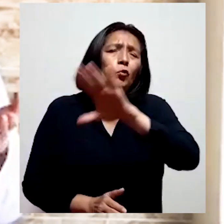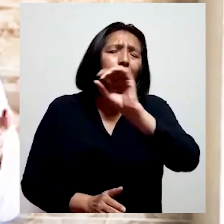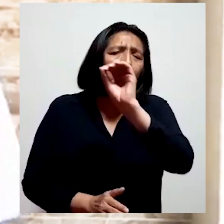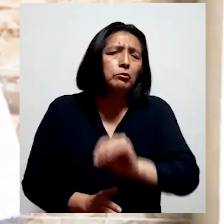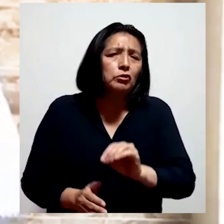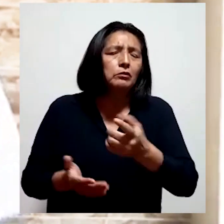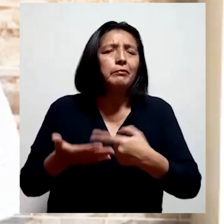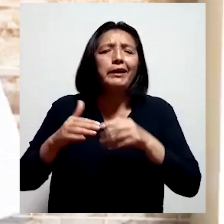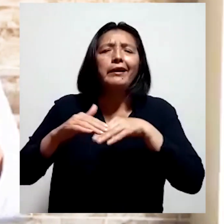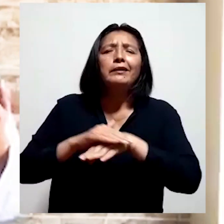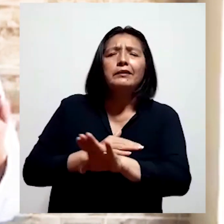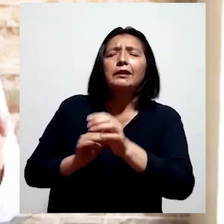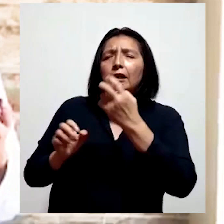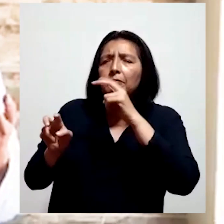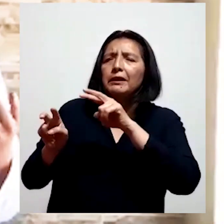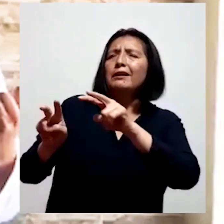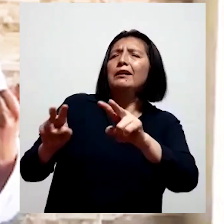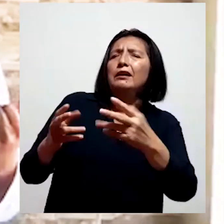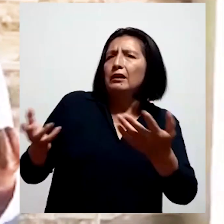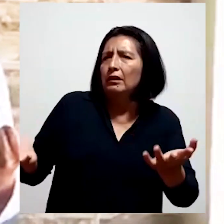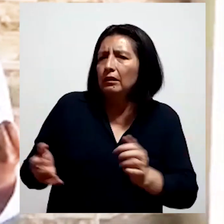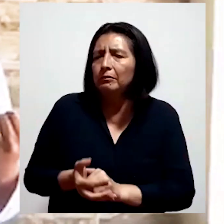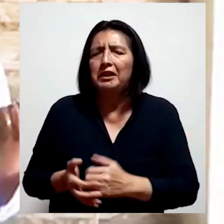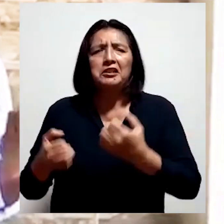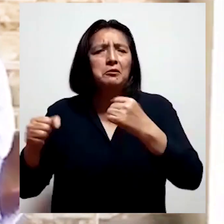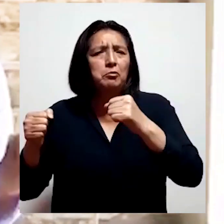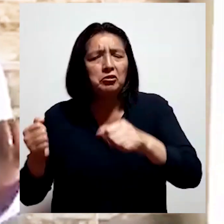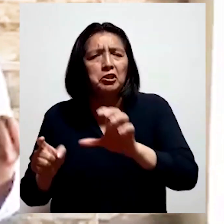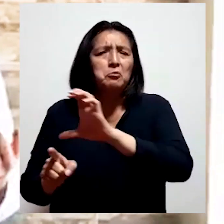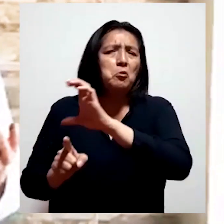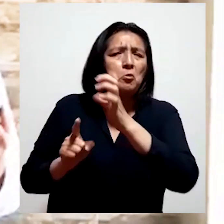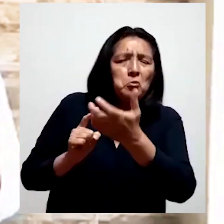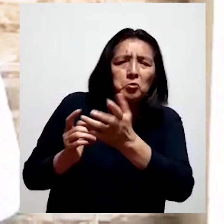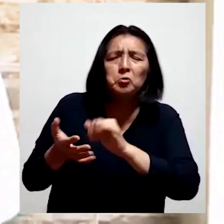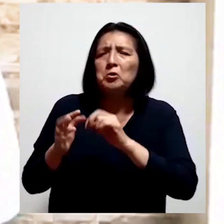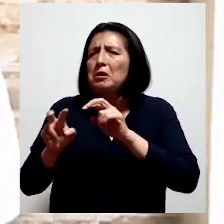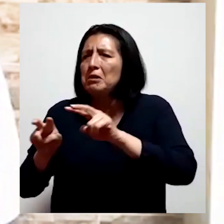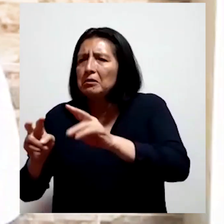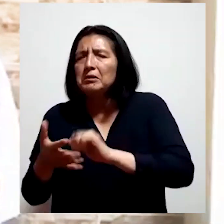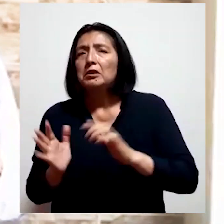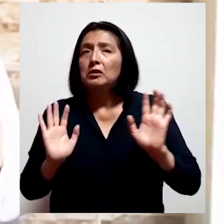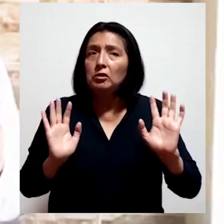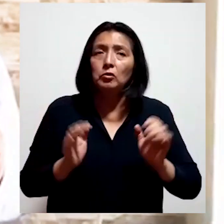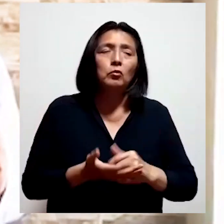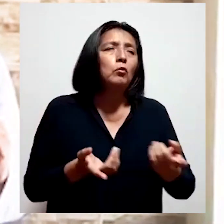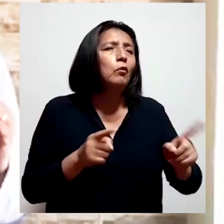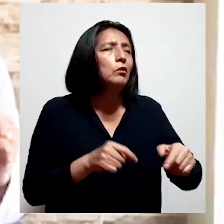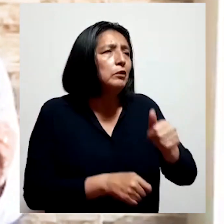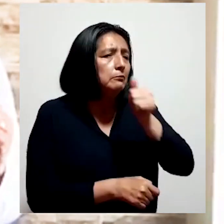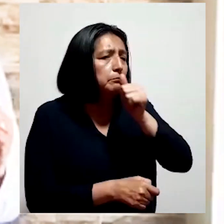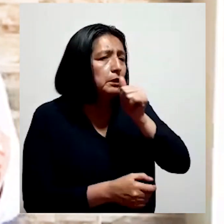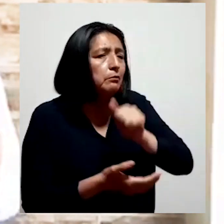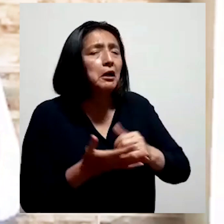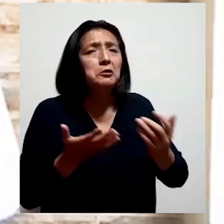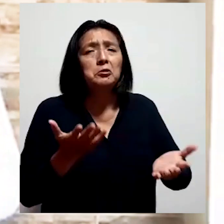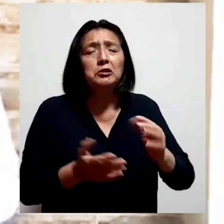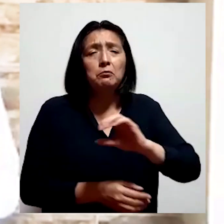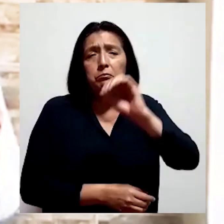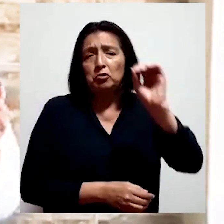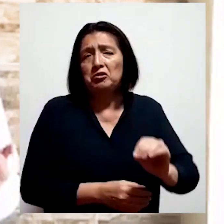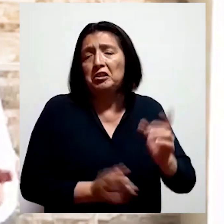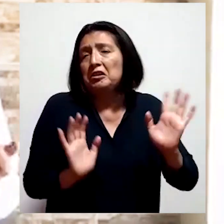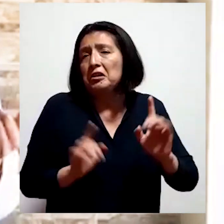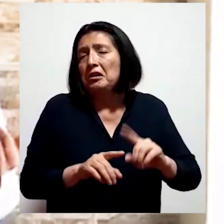% sobre el valor de la entrada para espectáculos públicos, deportivos, culturales o recreativos. Y cuando se trata de espectáculos privados,